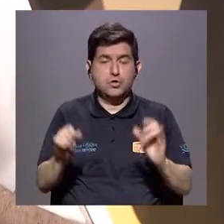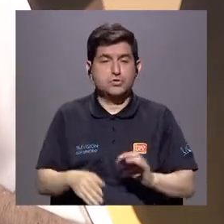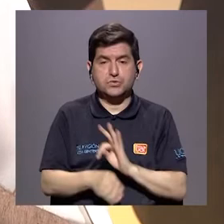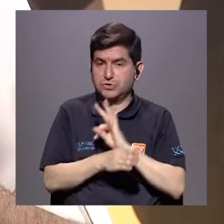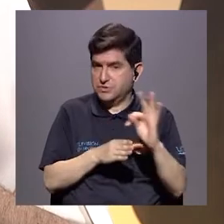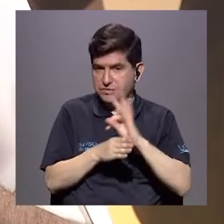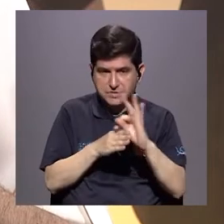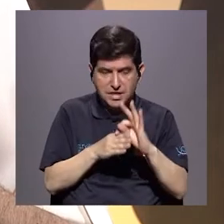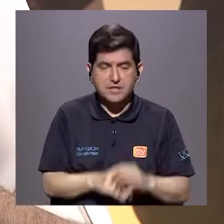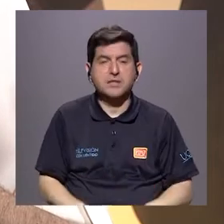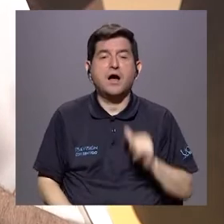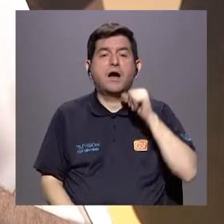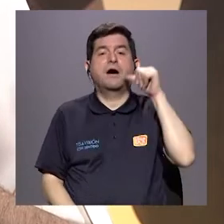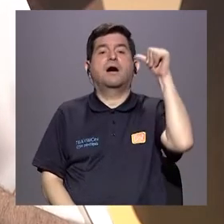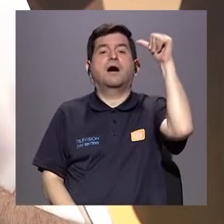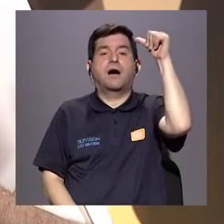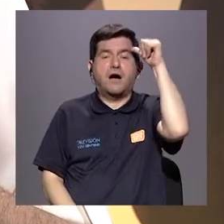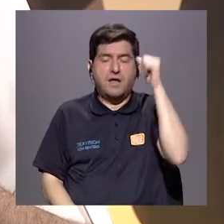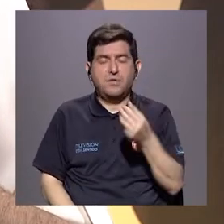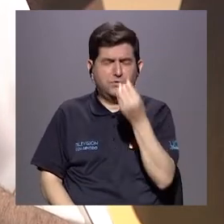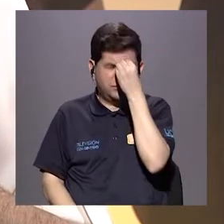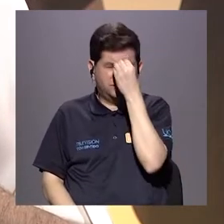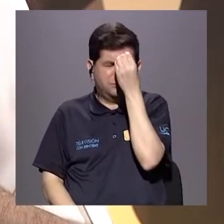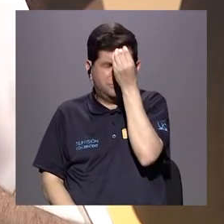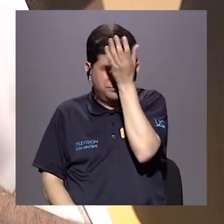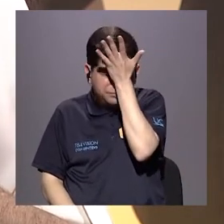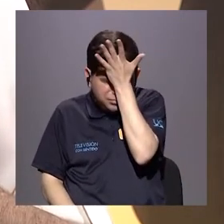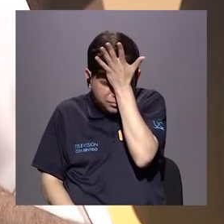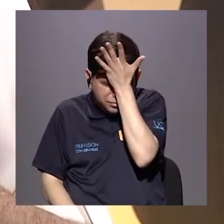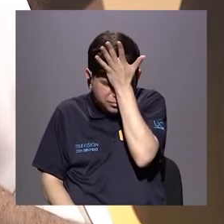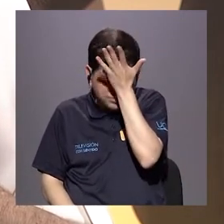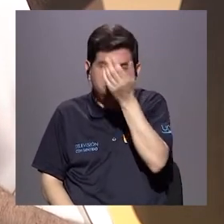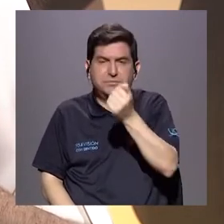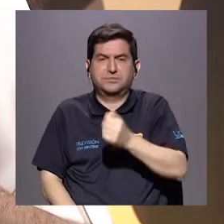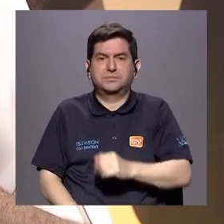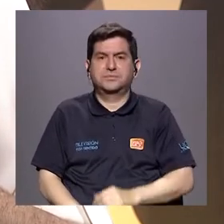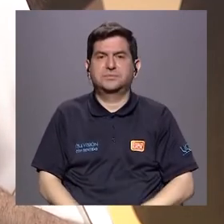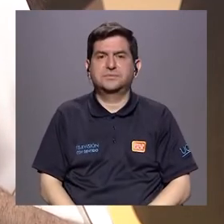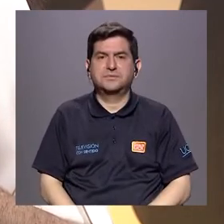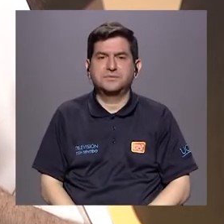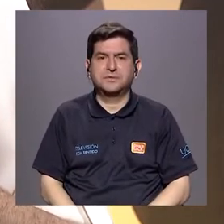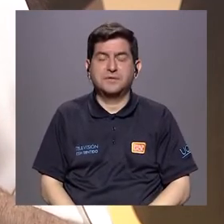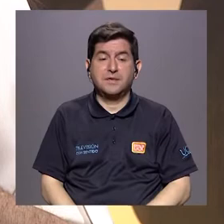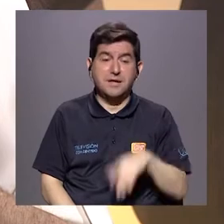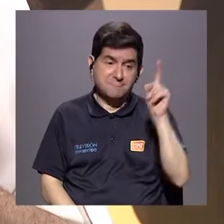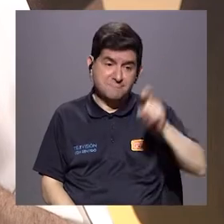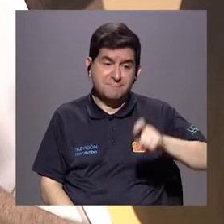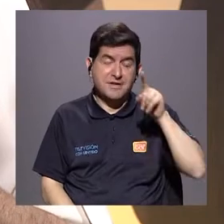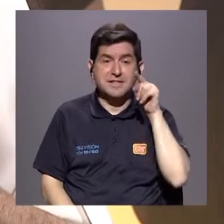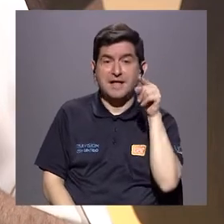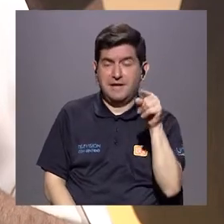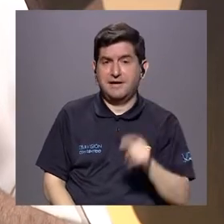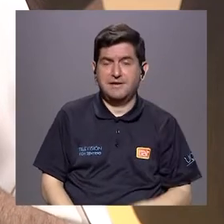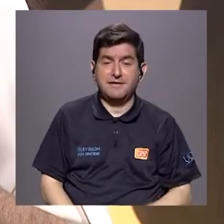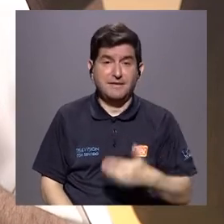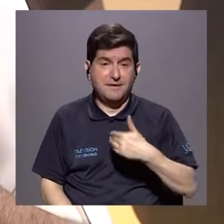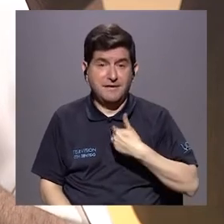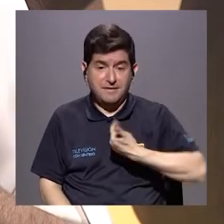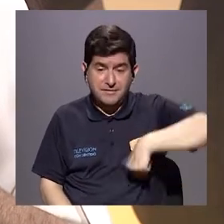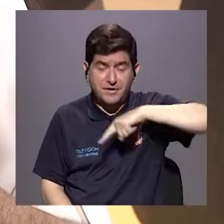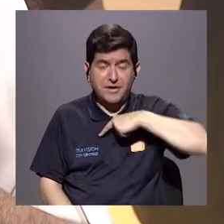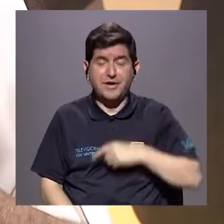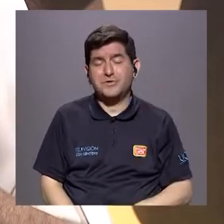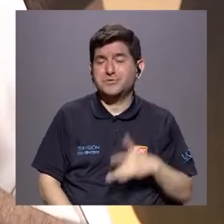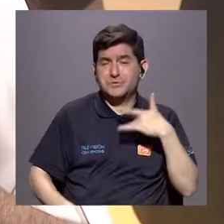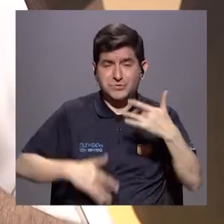va a ser un adulto muy traumatizado y va a necesitar, y tenemos que tener